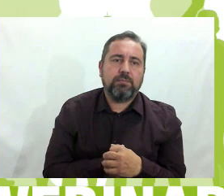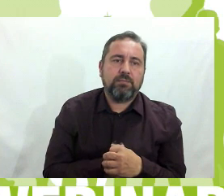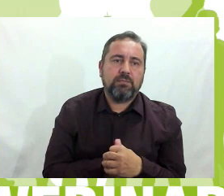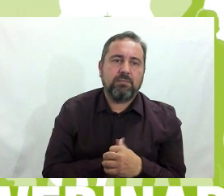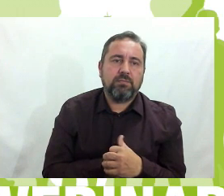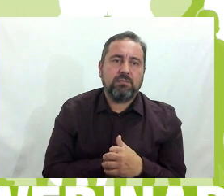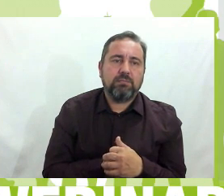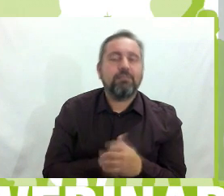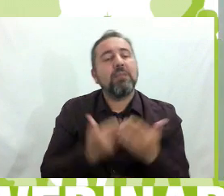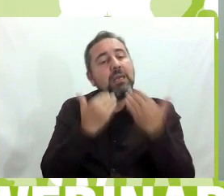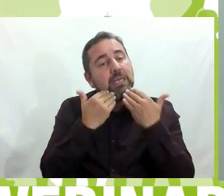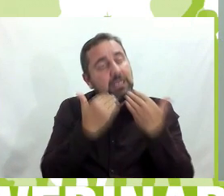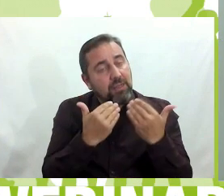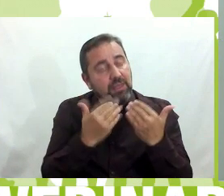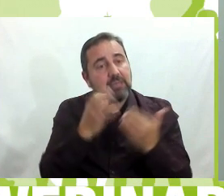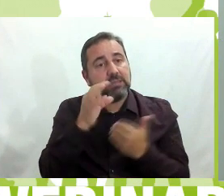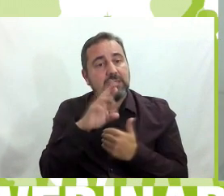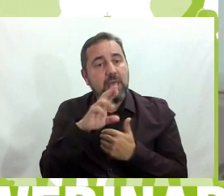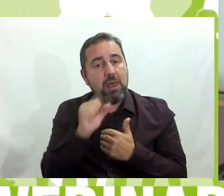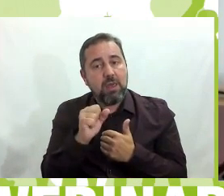Muchas gracias, Sara, por escuchar.